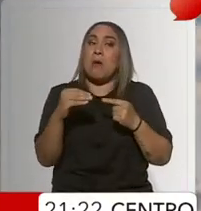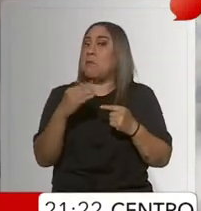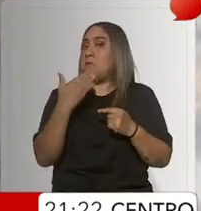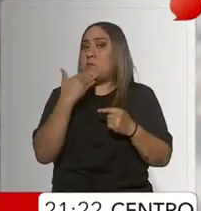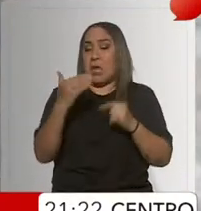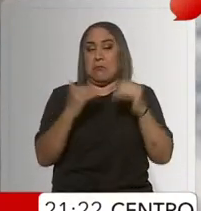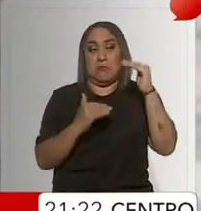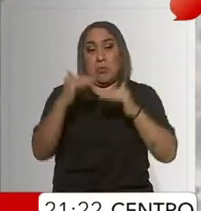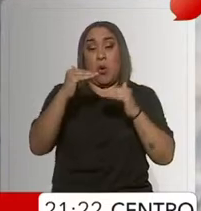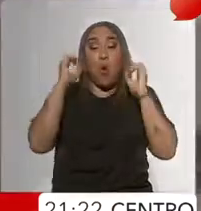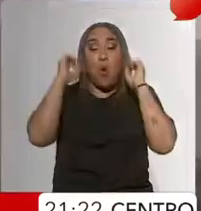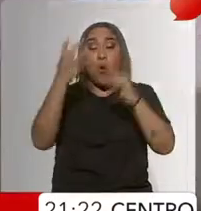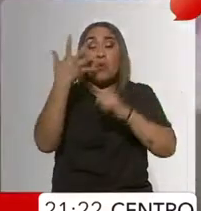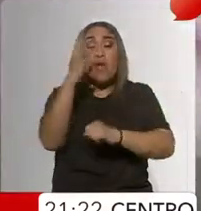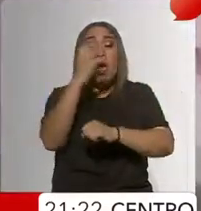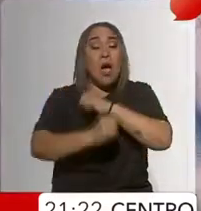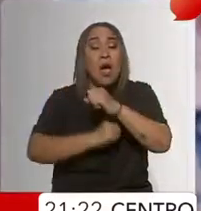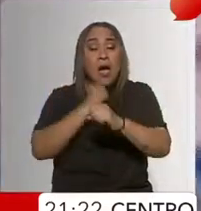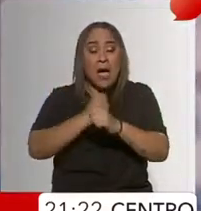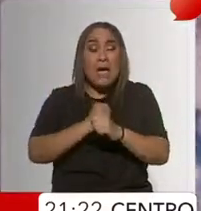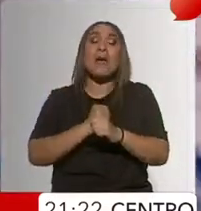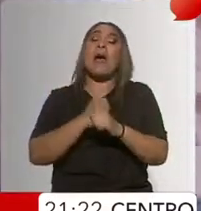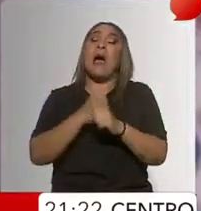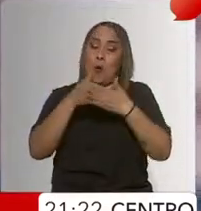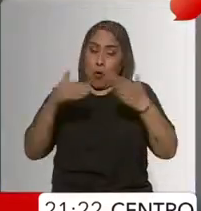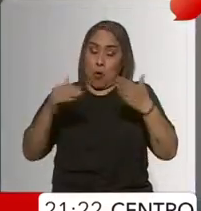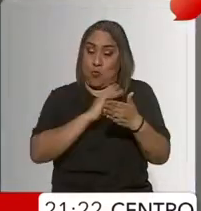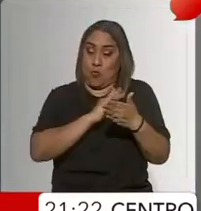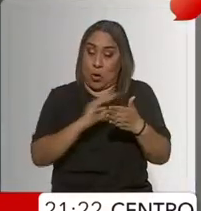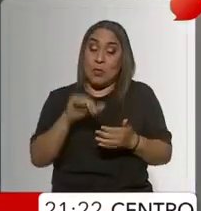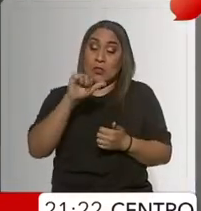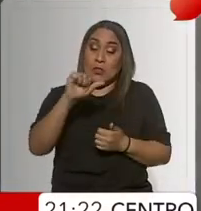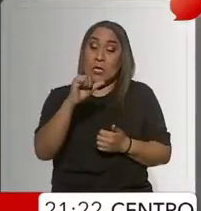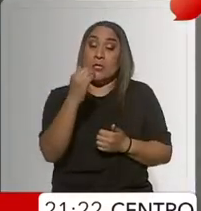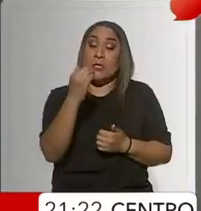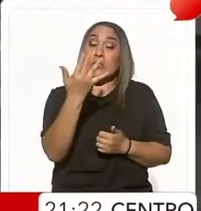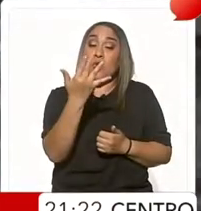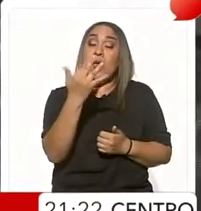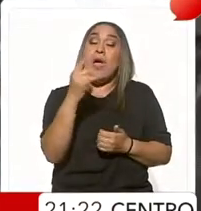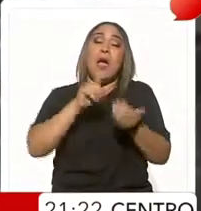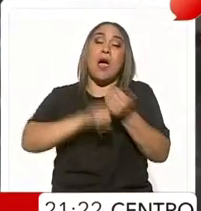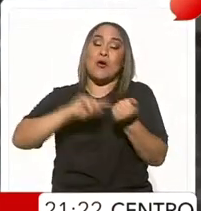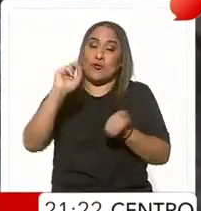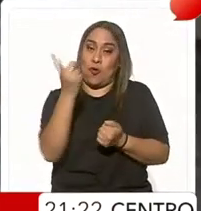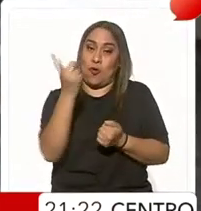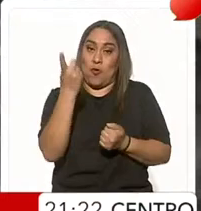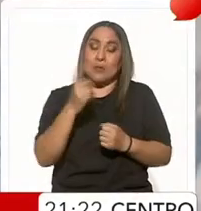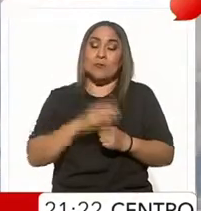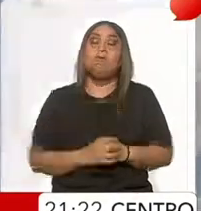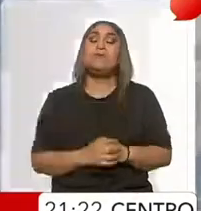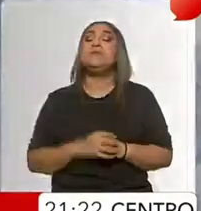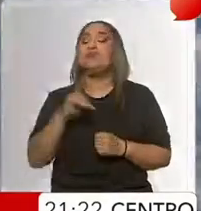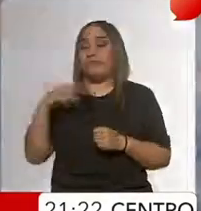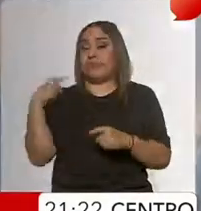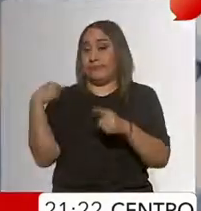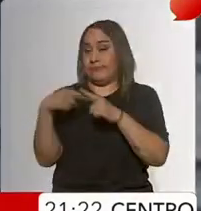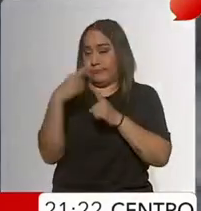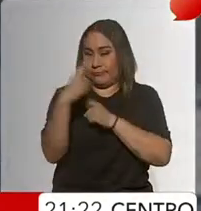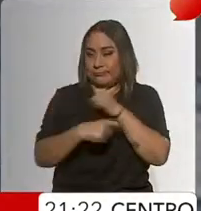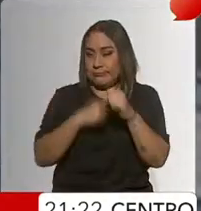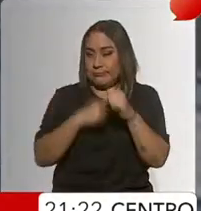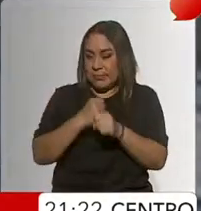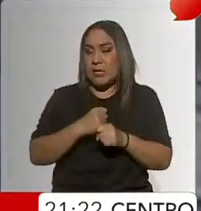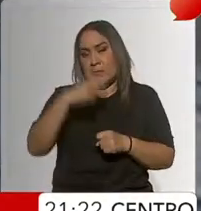casi 10 años y está a punto de romper a la baja la barrera de 16.50 unidades por dólar. En lo que va del año, la moneda mexicana